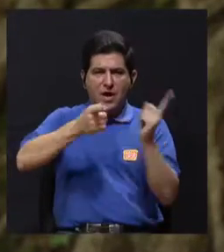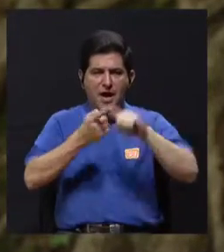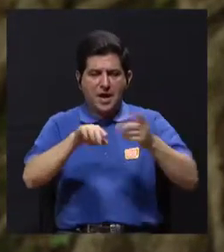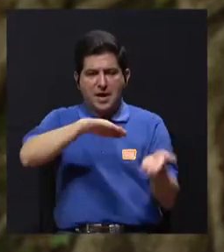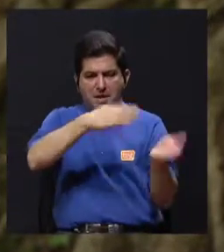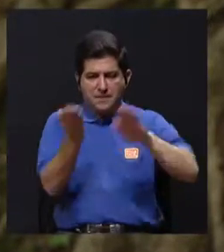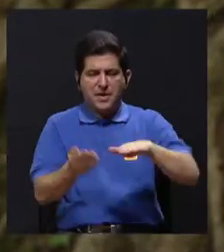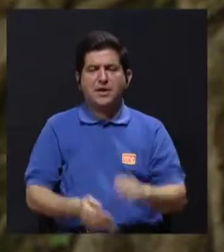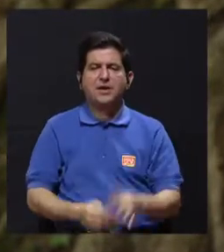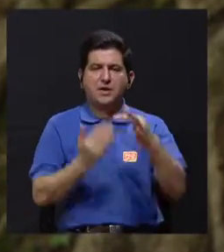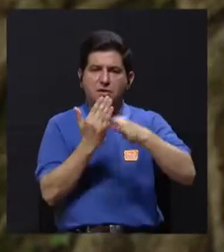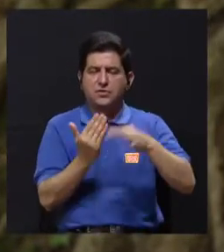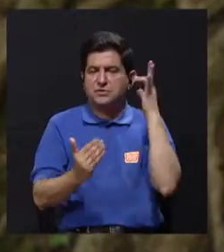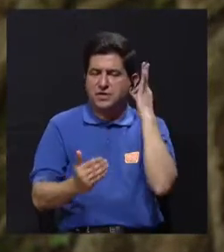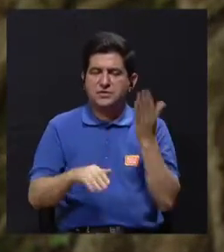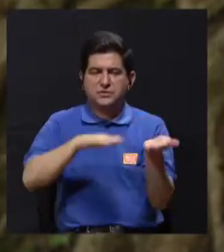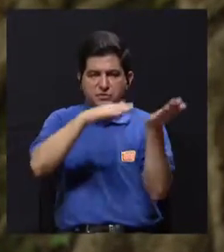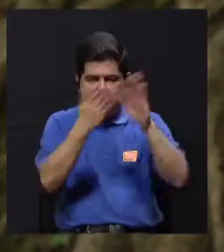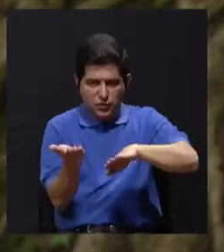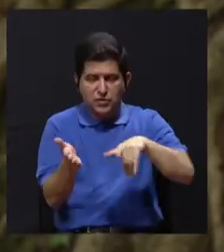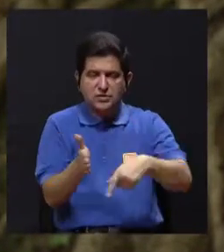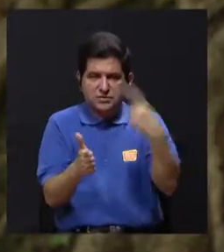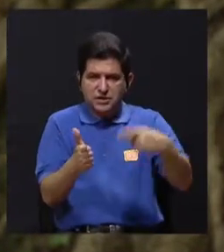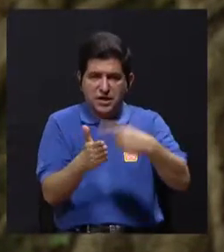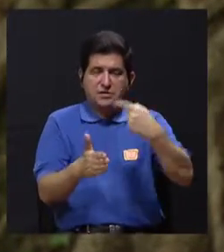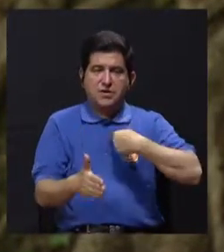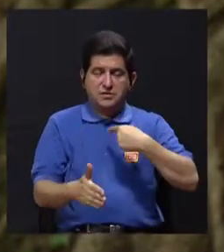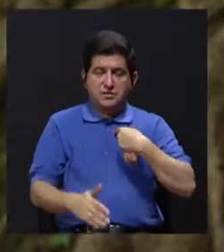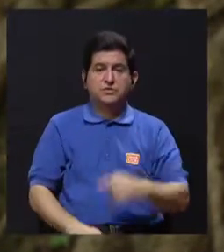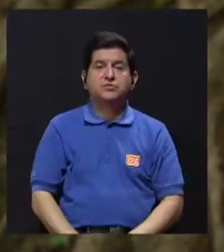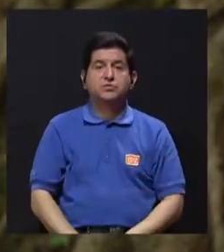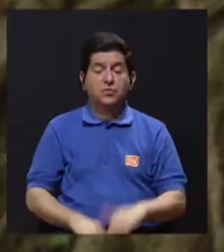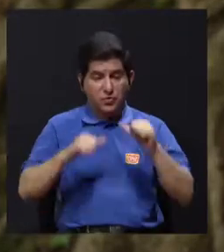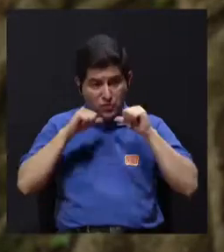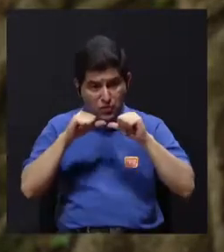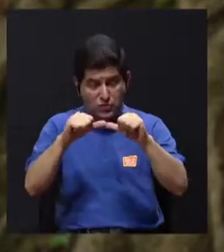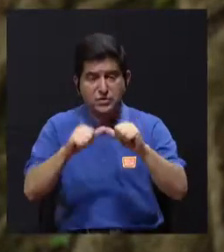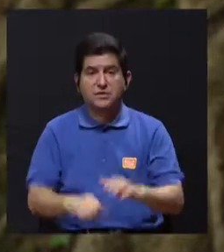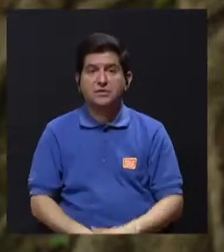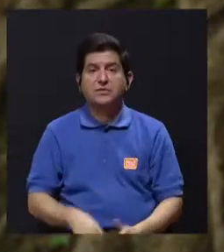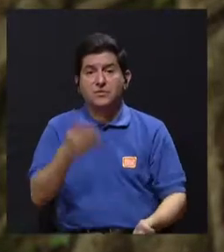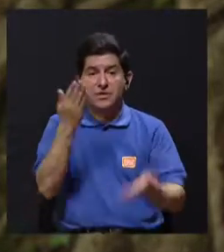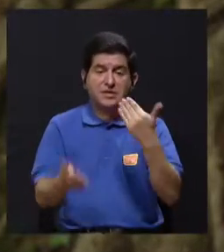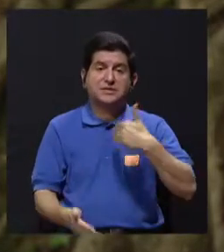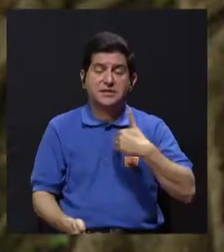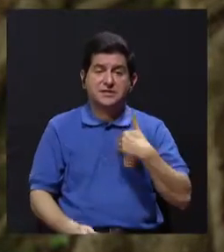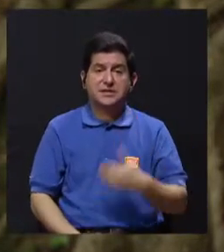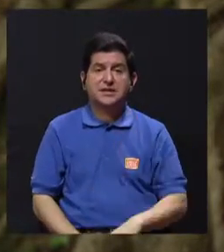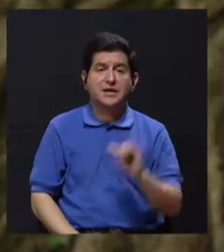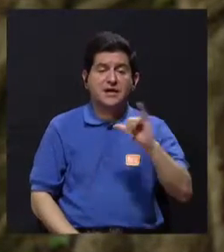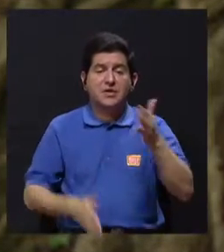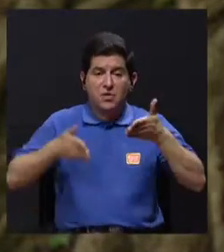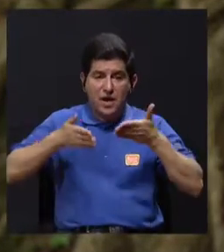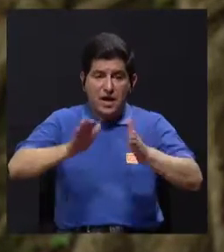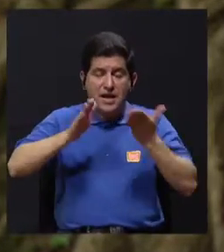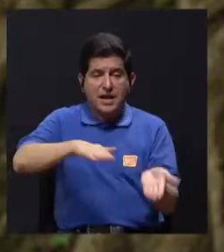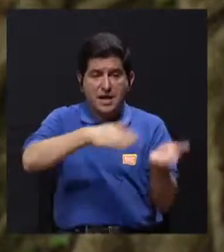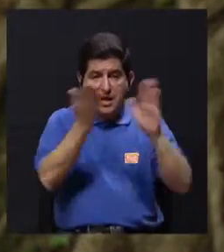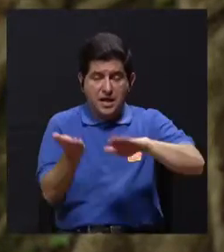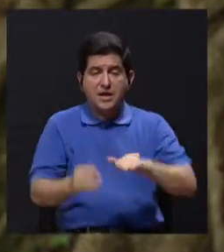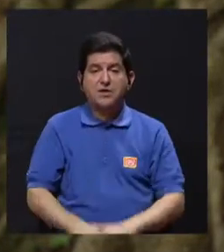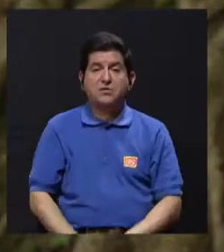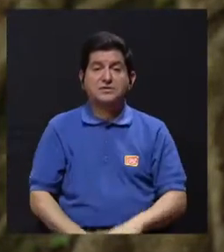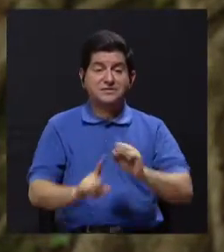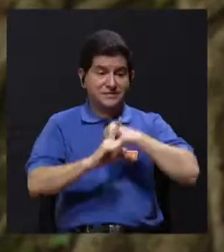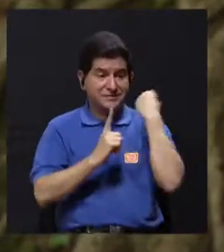fallecer, mi cónyuge comienza a fallecer. En algunos momentos, si uno llega a vivir lo suficiente, va a comenzar a tener las pérdidas de hijos, que